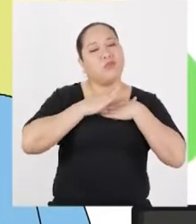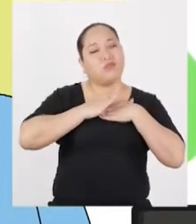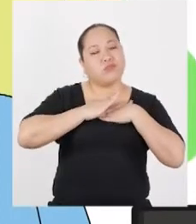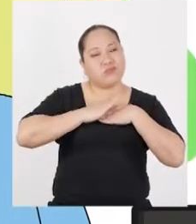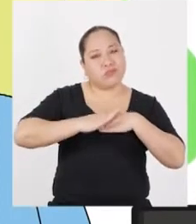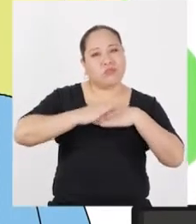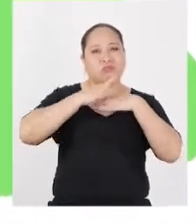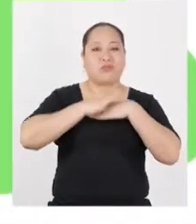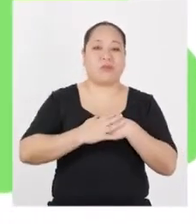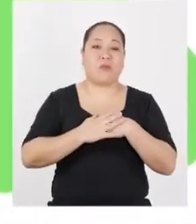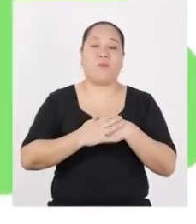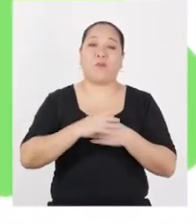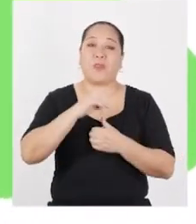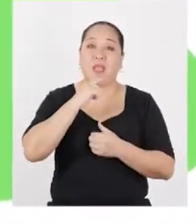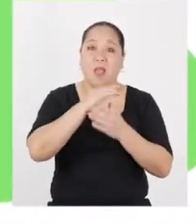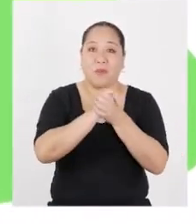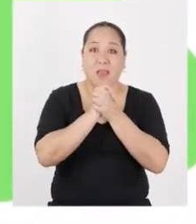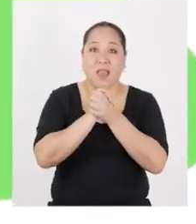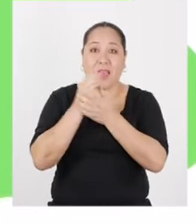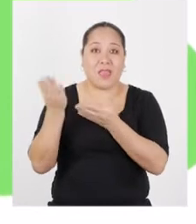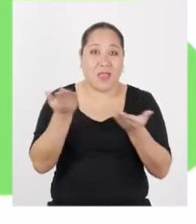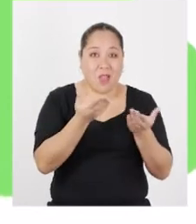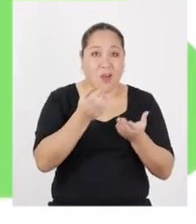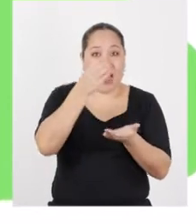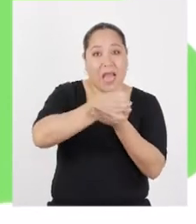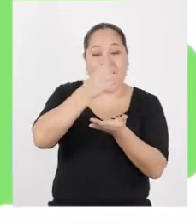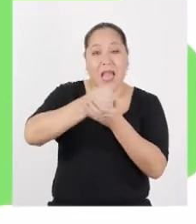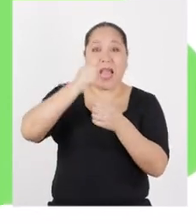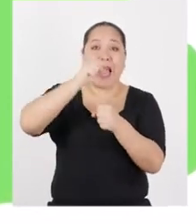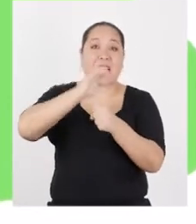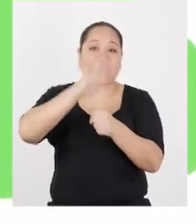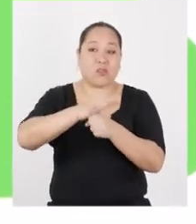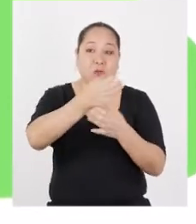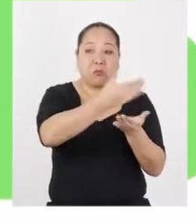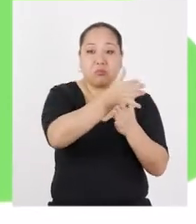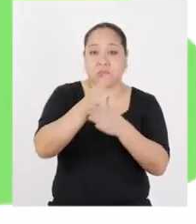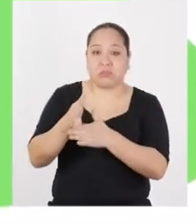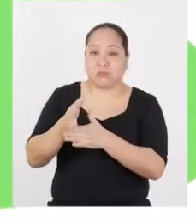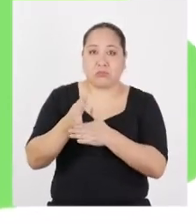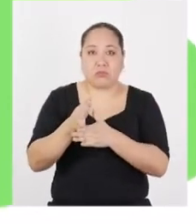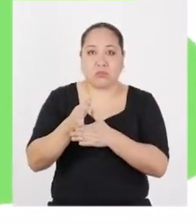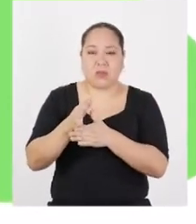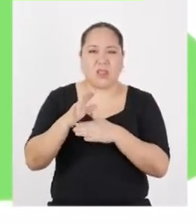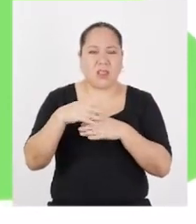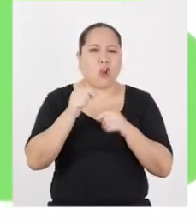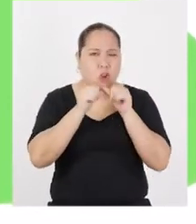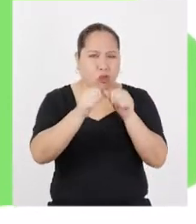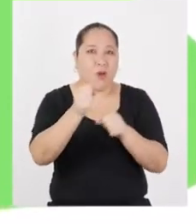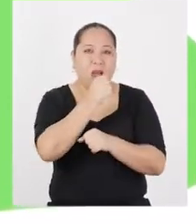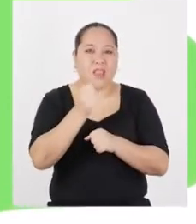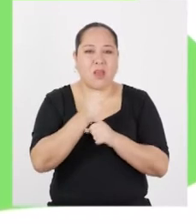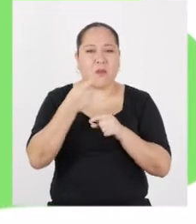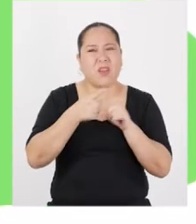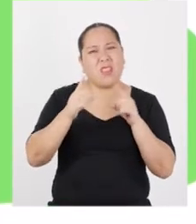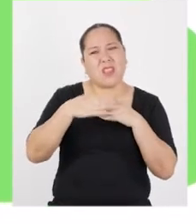relajarme. Mi amiga trajo gaseosas y las repartió. Y seguimos cantando. Pero después de un rato,